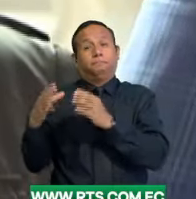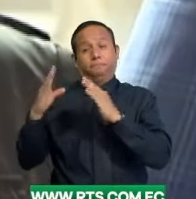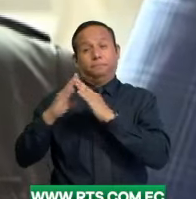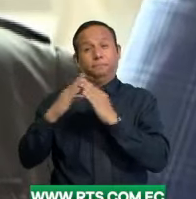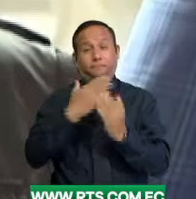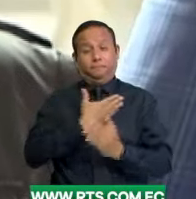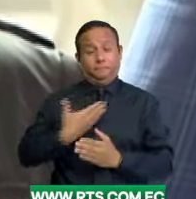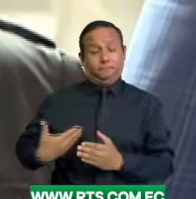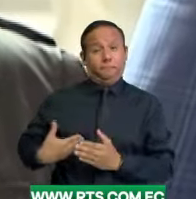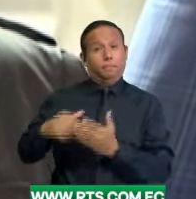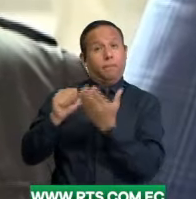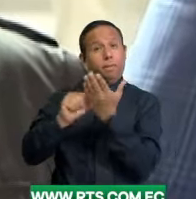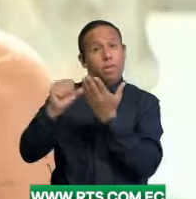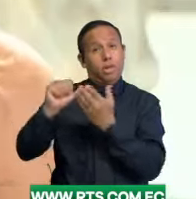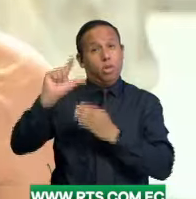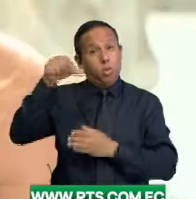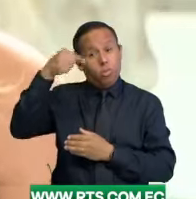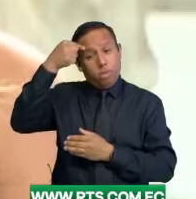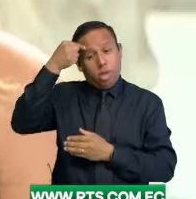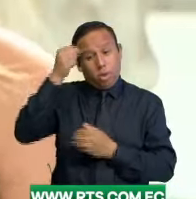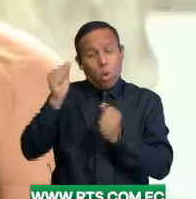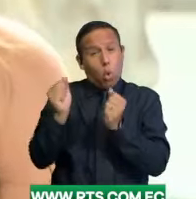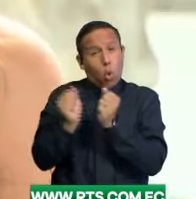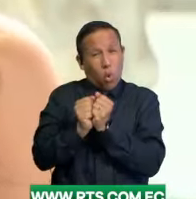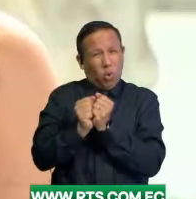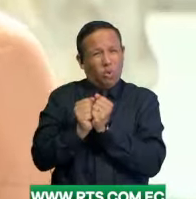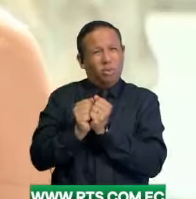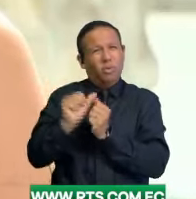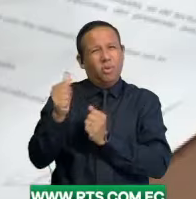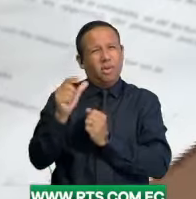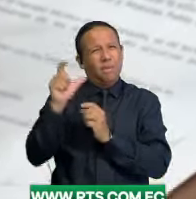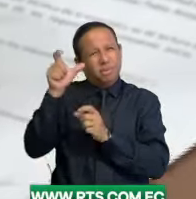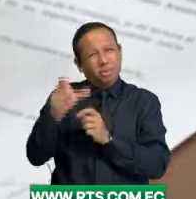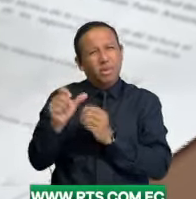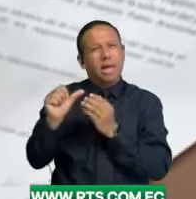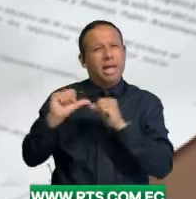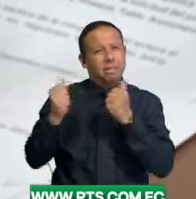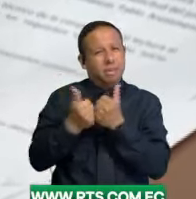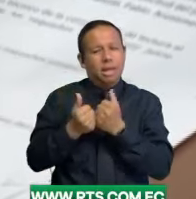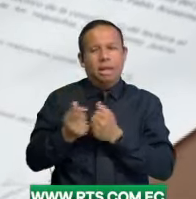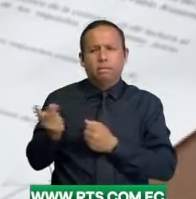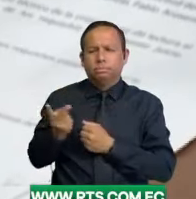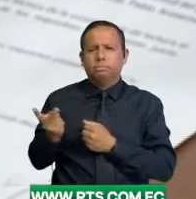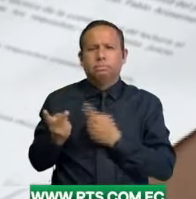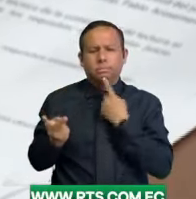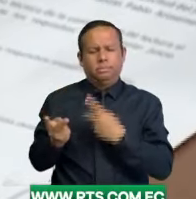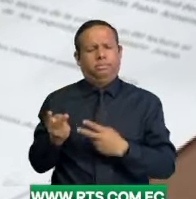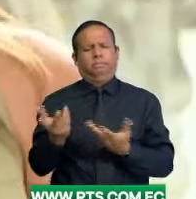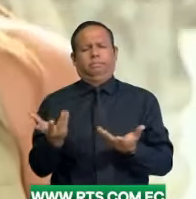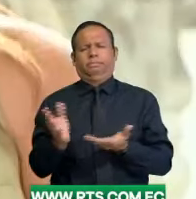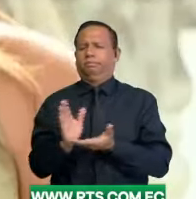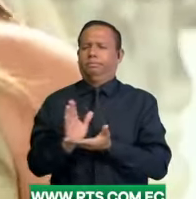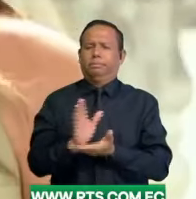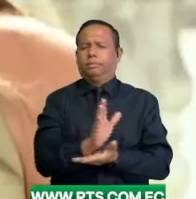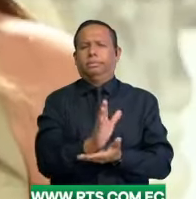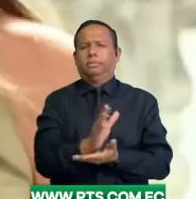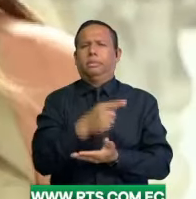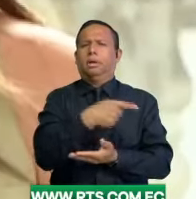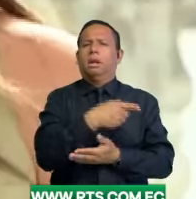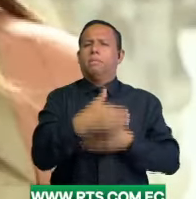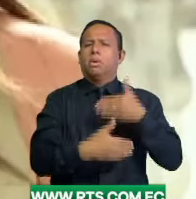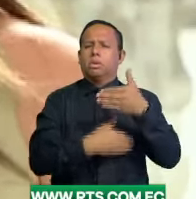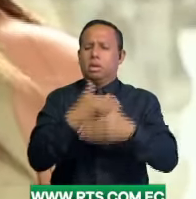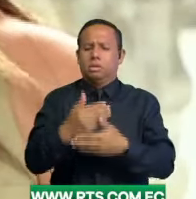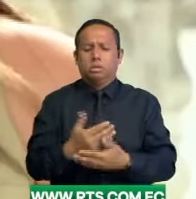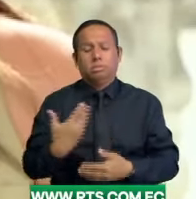el ministro de Gobierno y la jefe de bancada oficialista de la Asamblea rechazaron este proceso de interpelación. Lamentablemente no